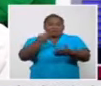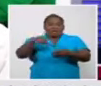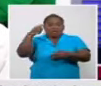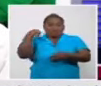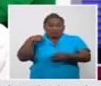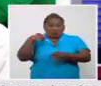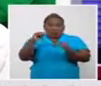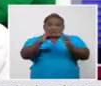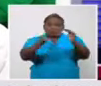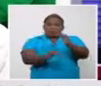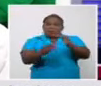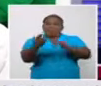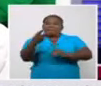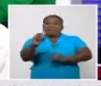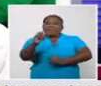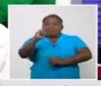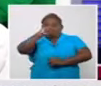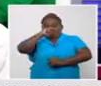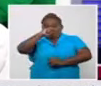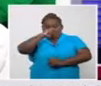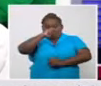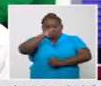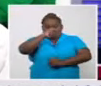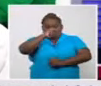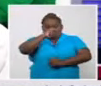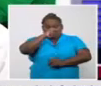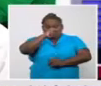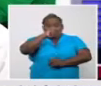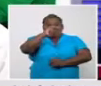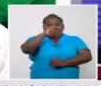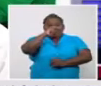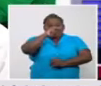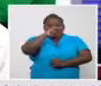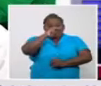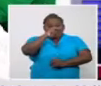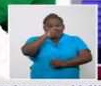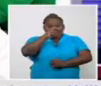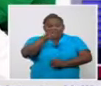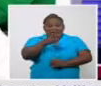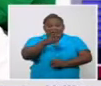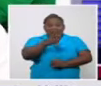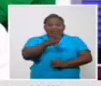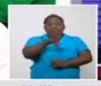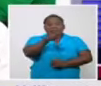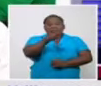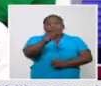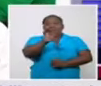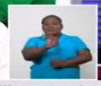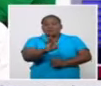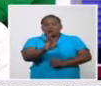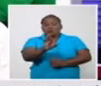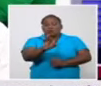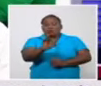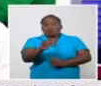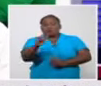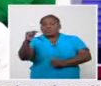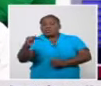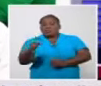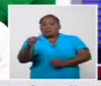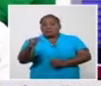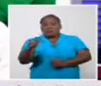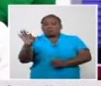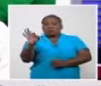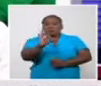menores de 20 años, en edades pediátricas, o sea, de 18 y menos, 88